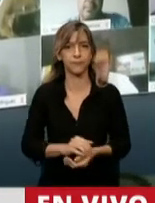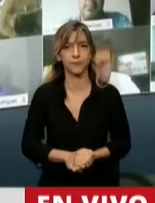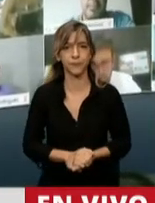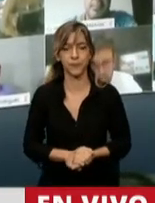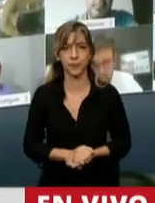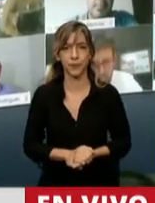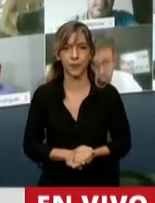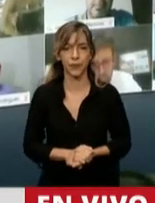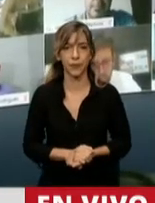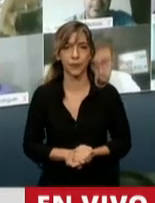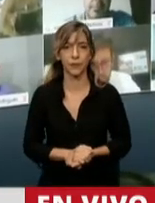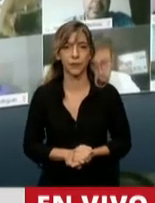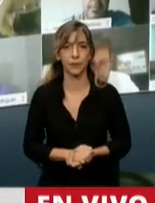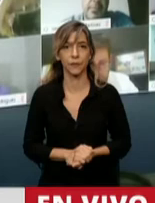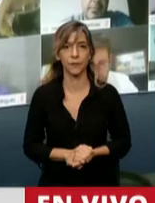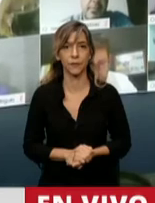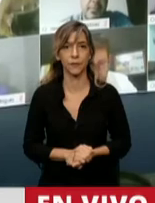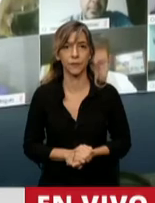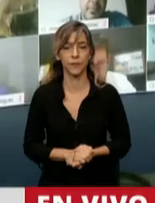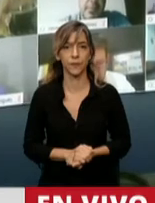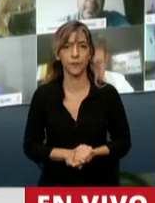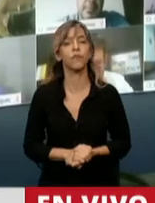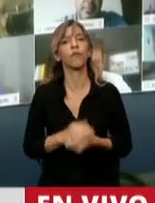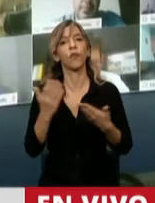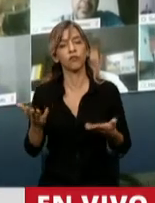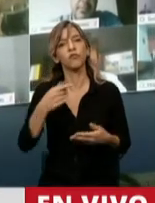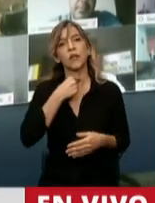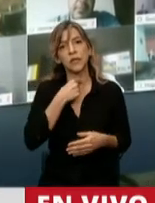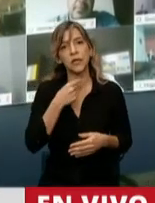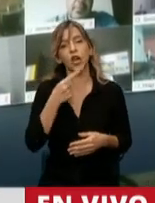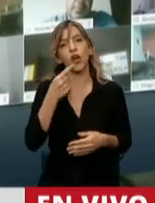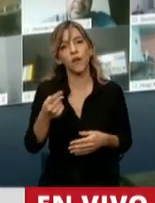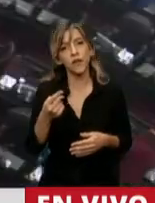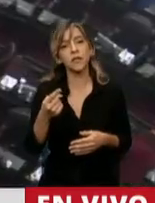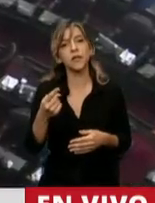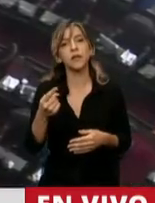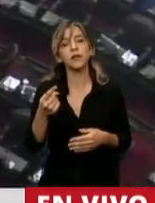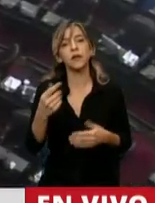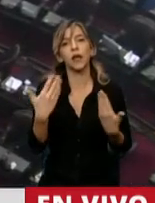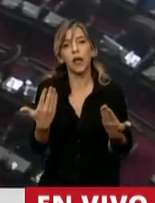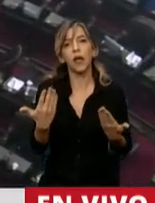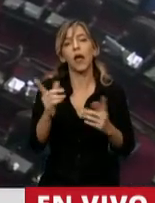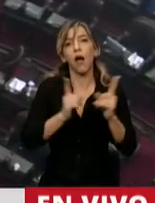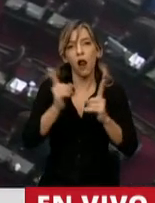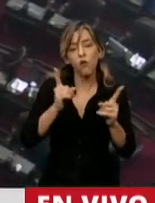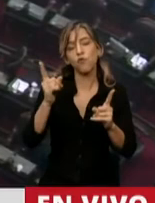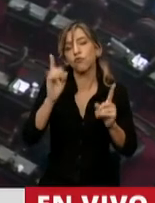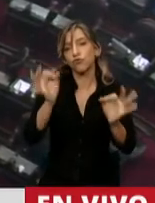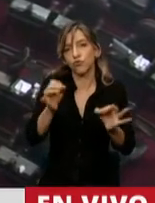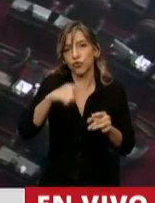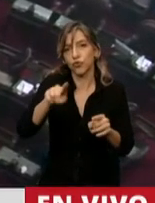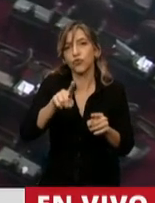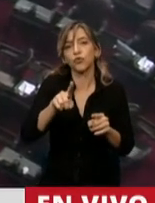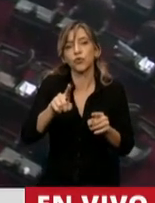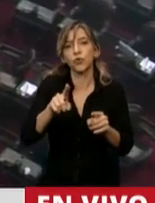...destacar, y haciendo honor a este planteo que hacen muchos de hablar de desastrerías, yo quisiera hablar de los